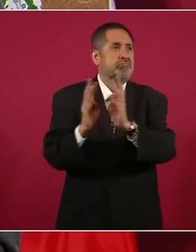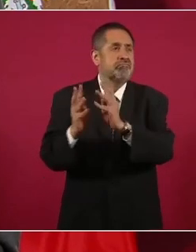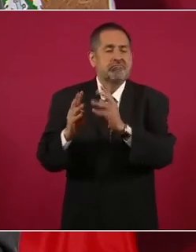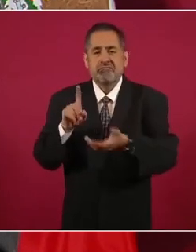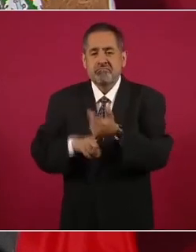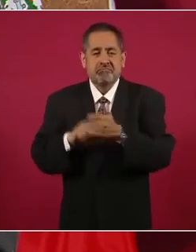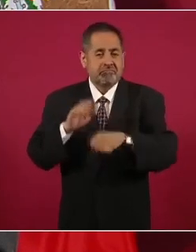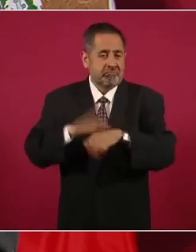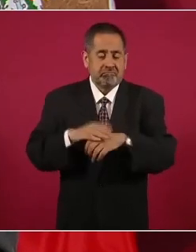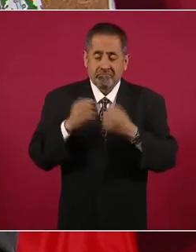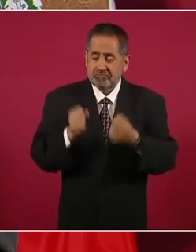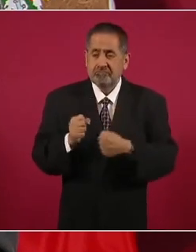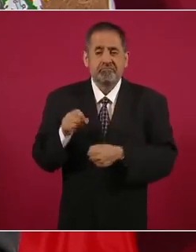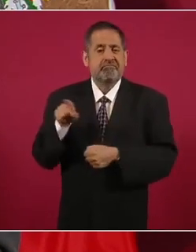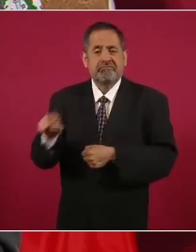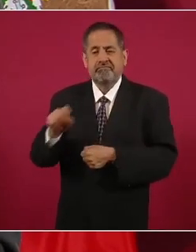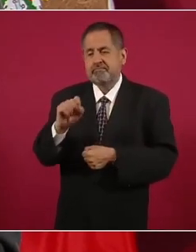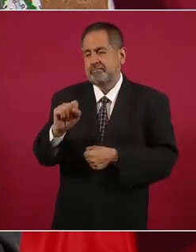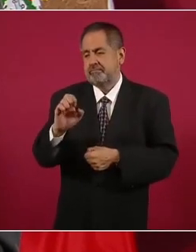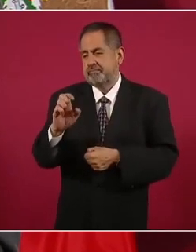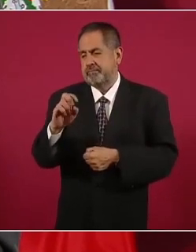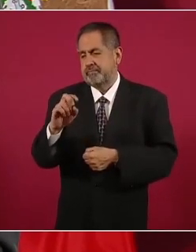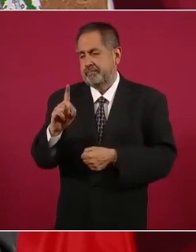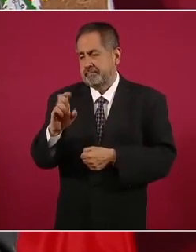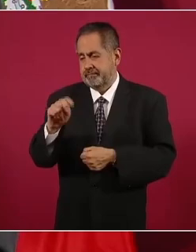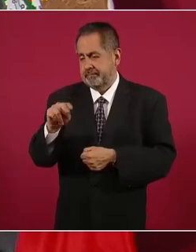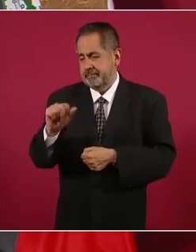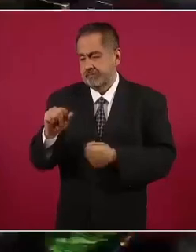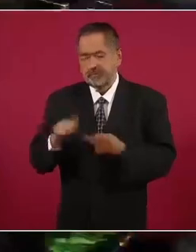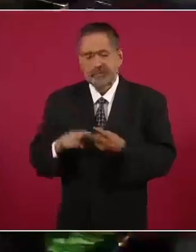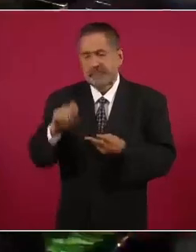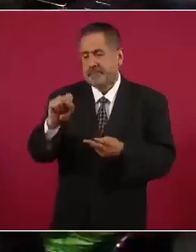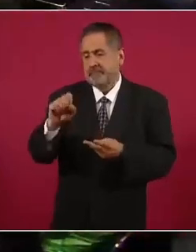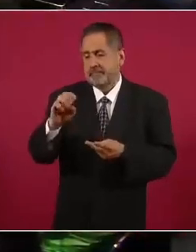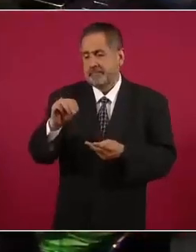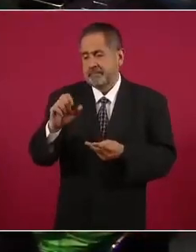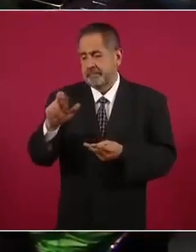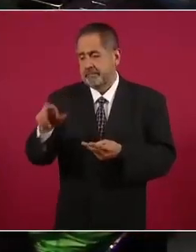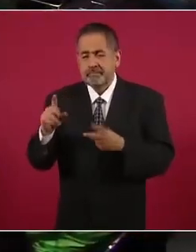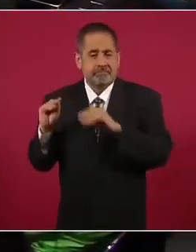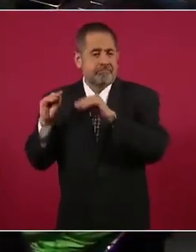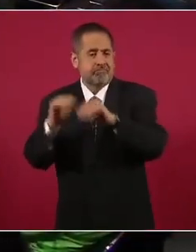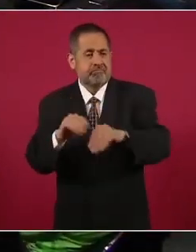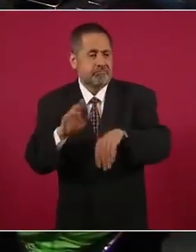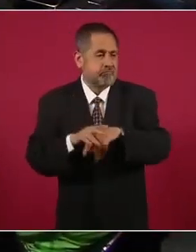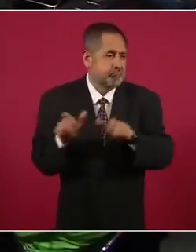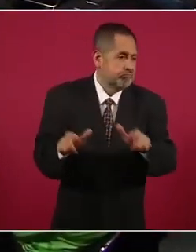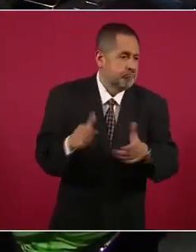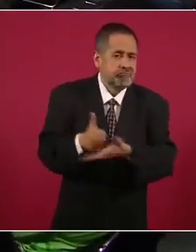y de la Defensa y de Marina que policías municipales y estatales.